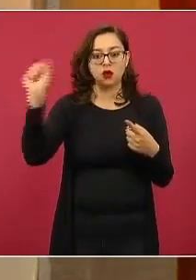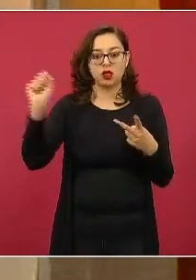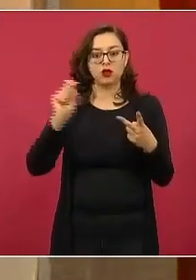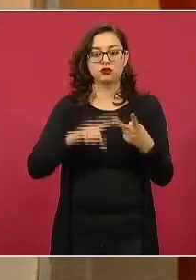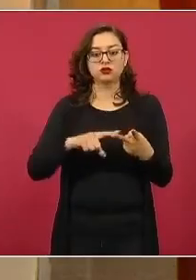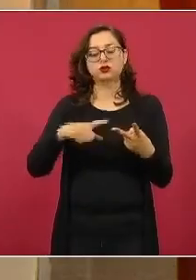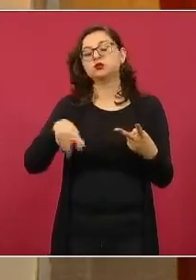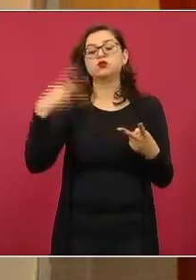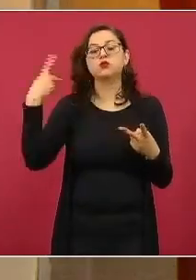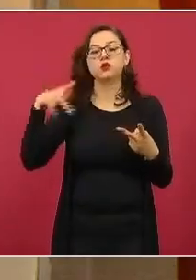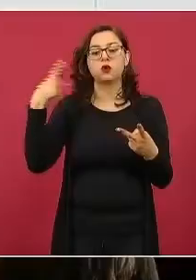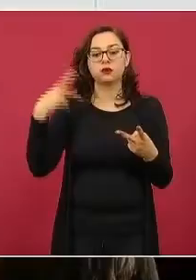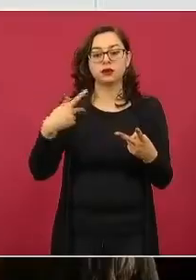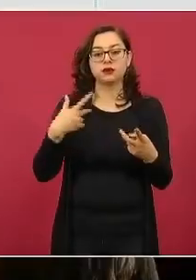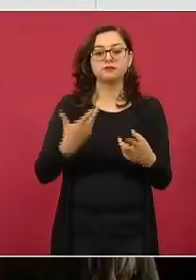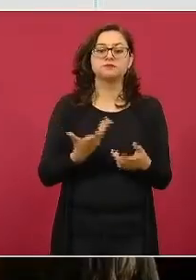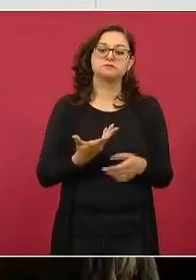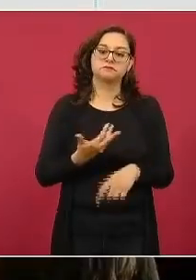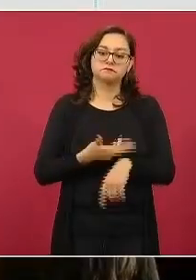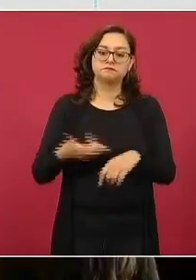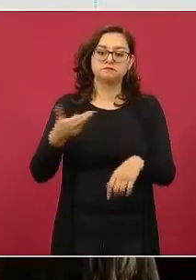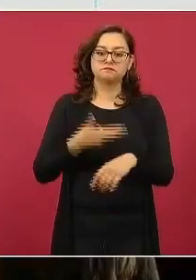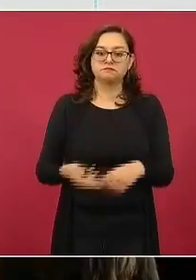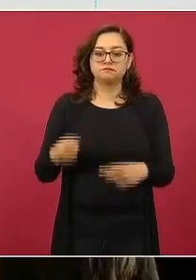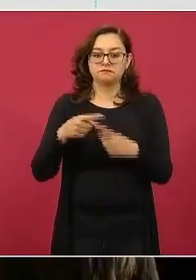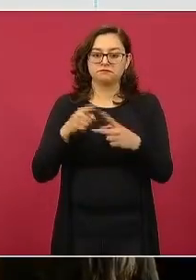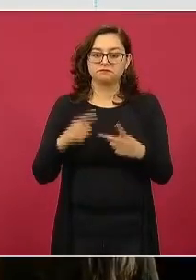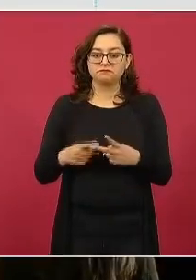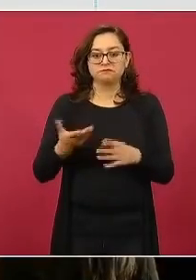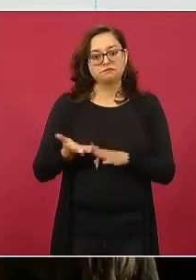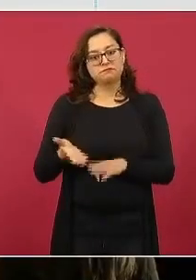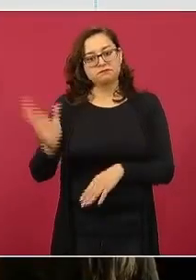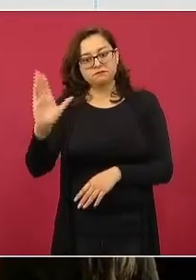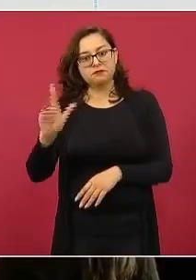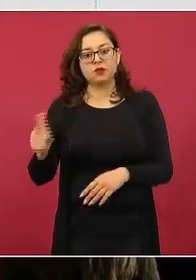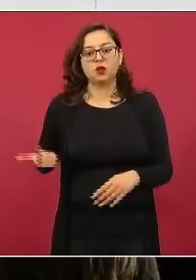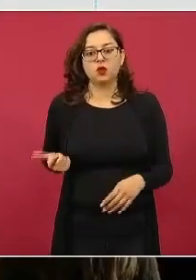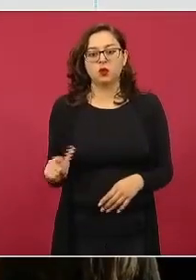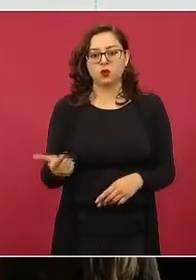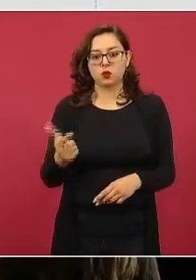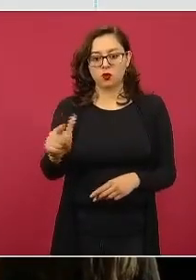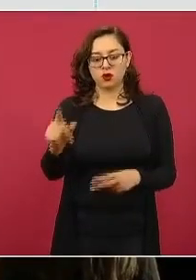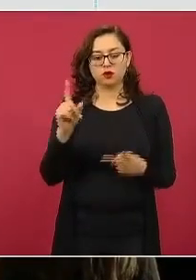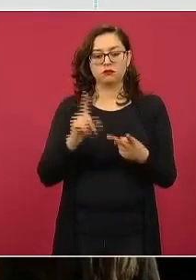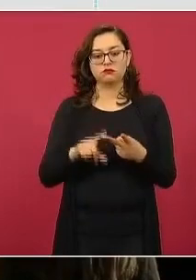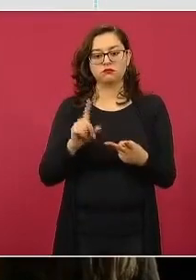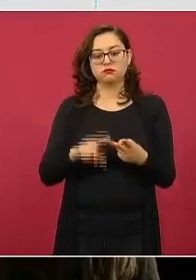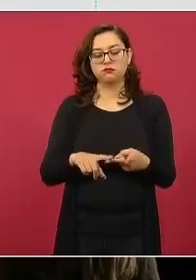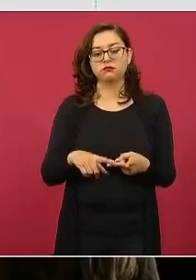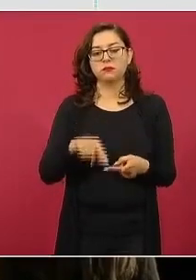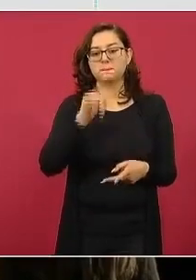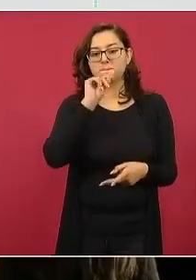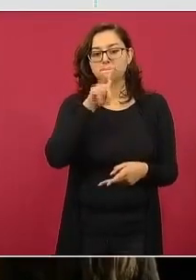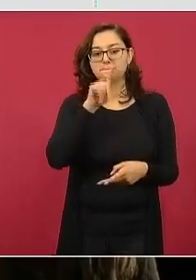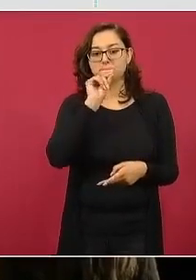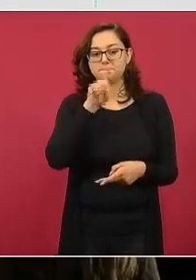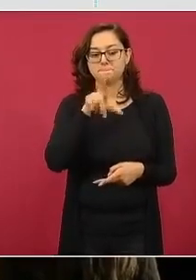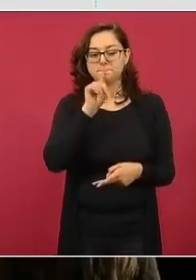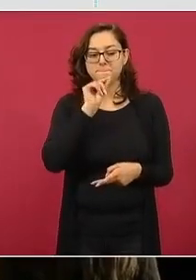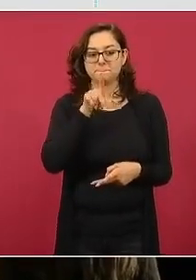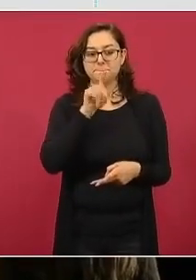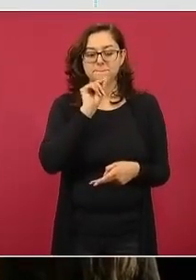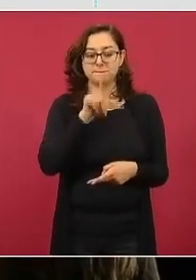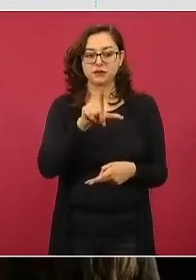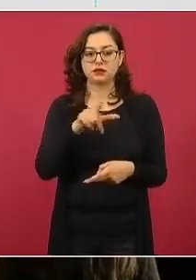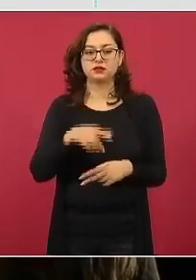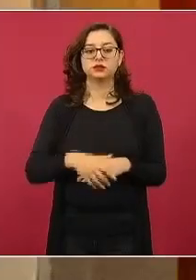y se organizaron 2 rutas para cubrir en la ruta 1, Guanajuato, y en la ruta 2, Jalisco. Todas las